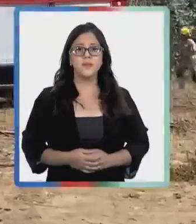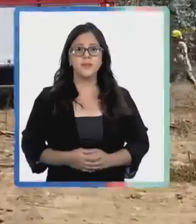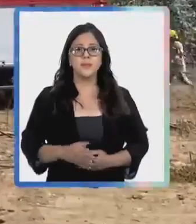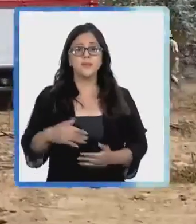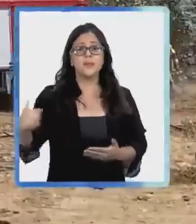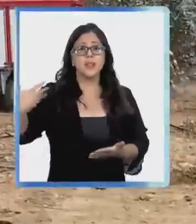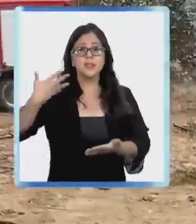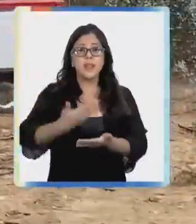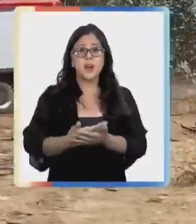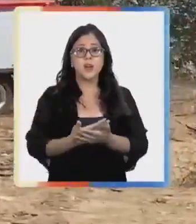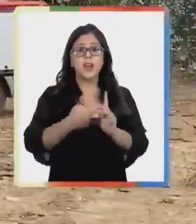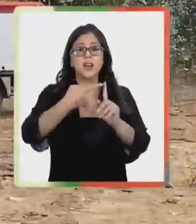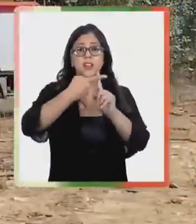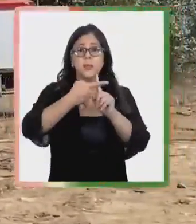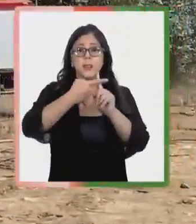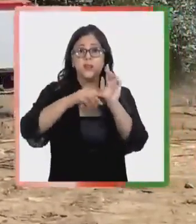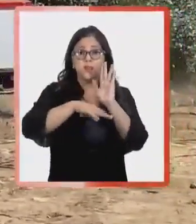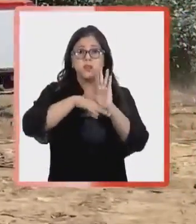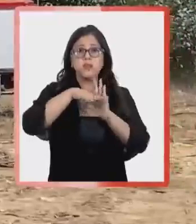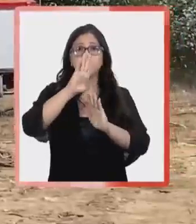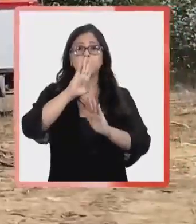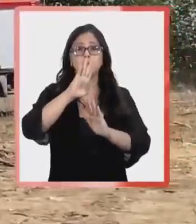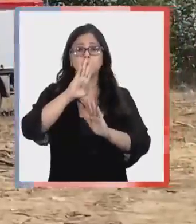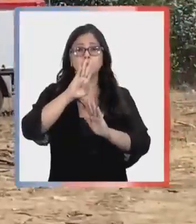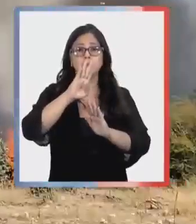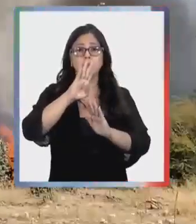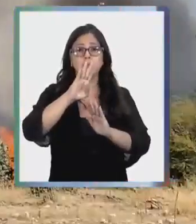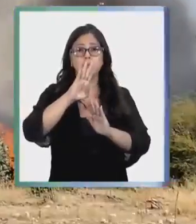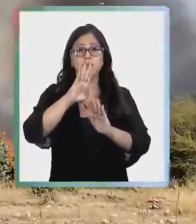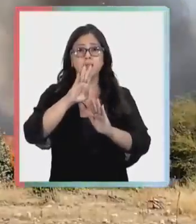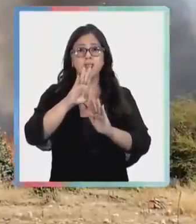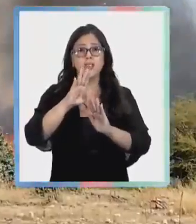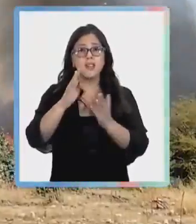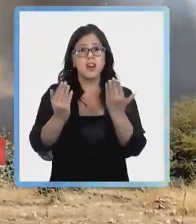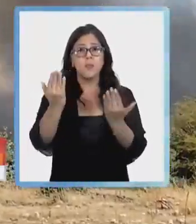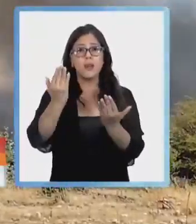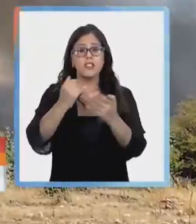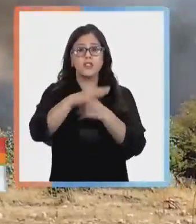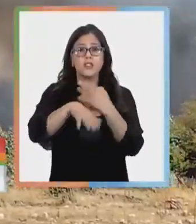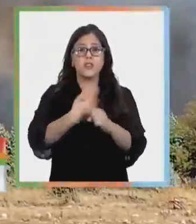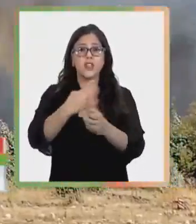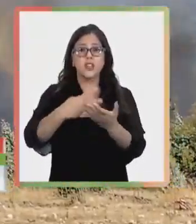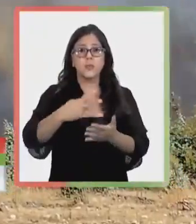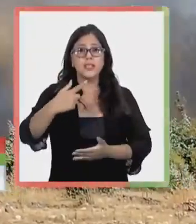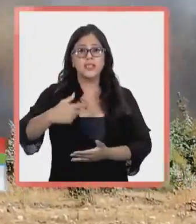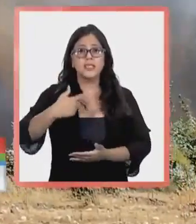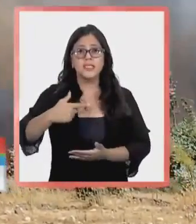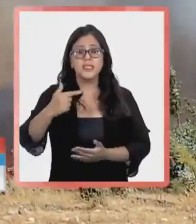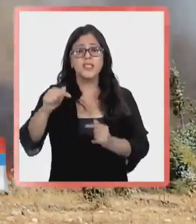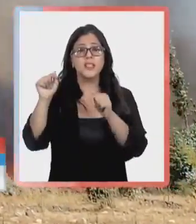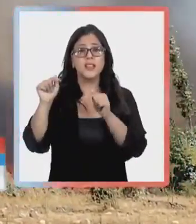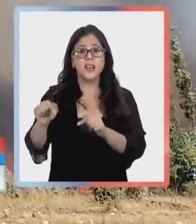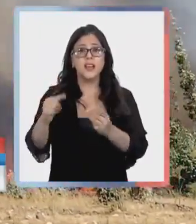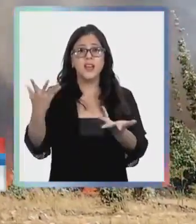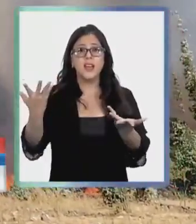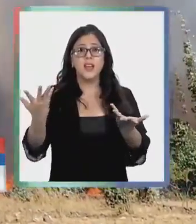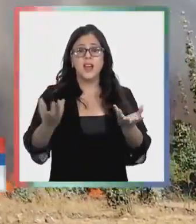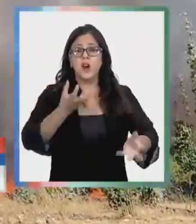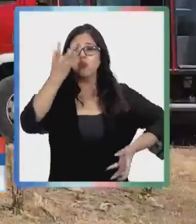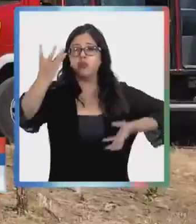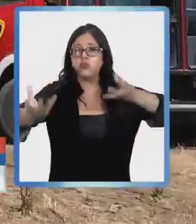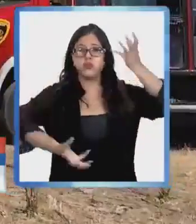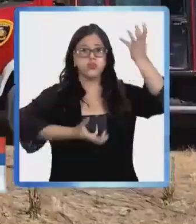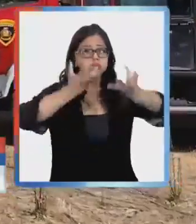Hasta la fecha, las temperaturas son superiores a las registradas en 2017, cuando se produjeron los